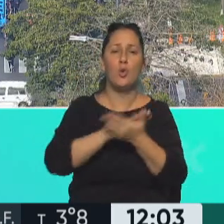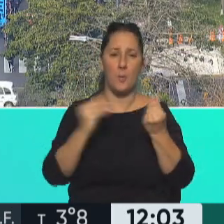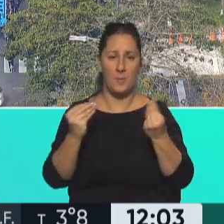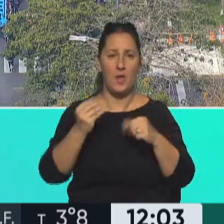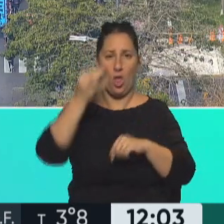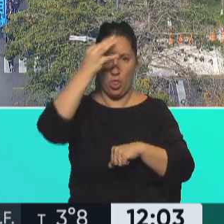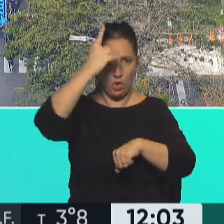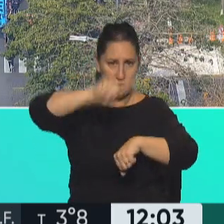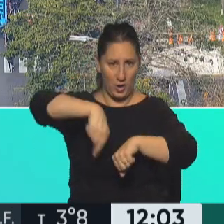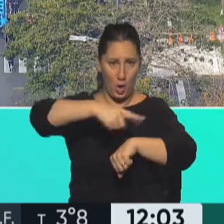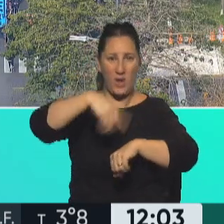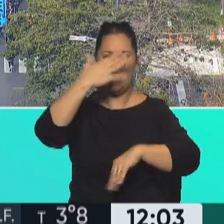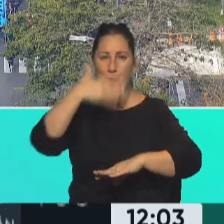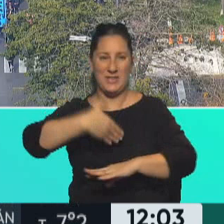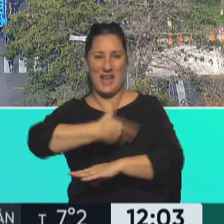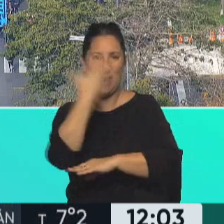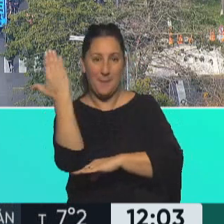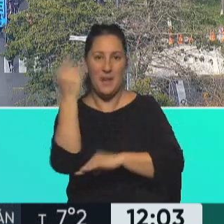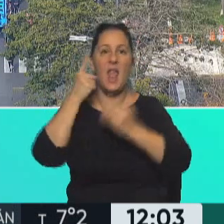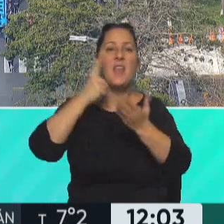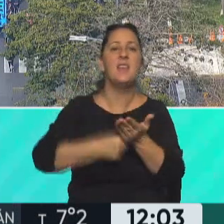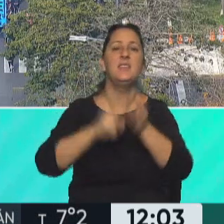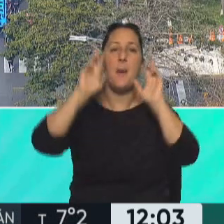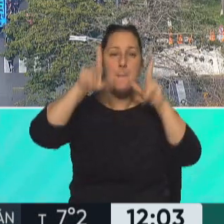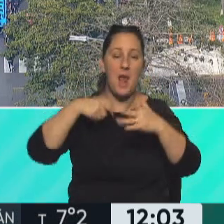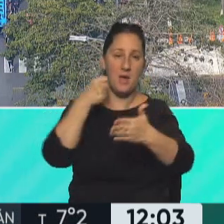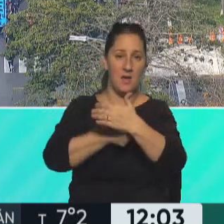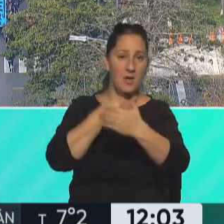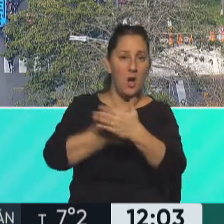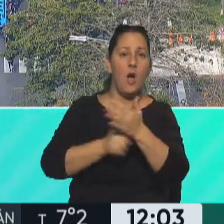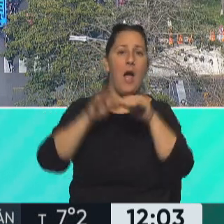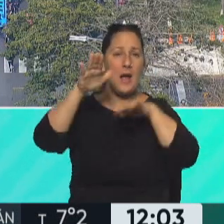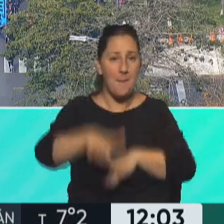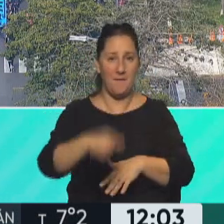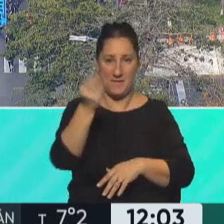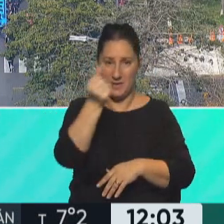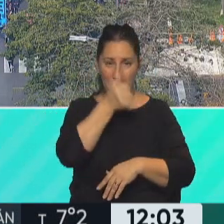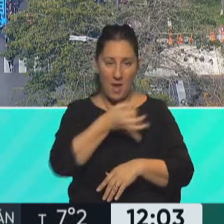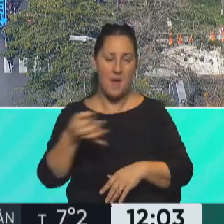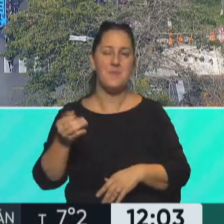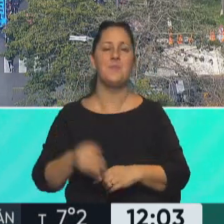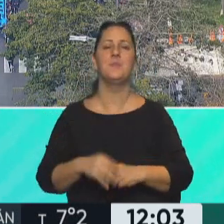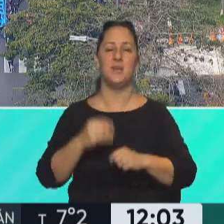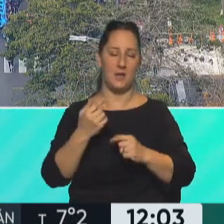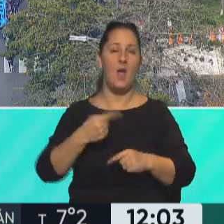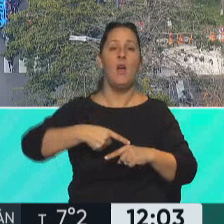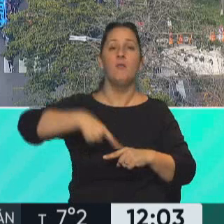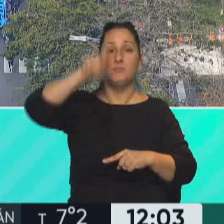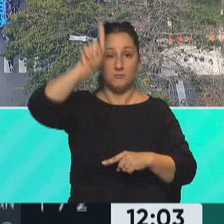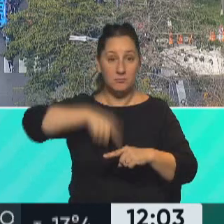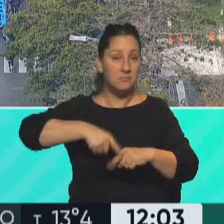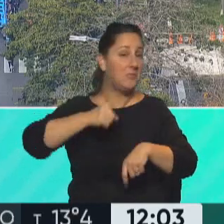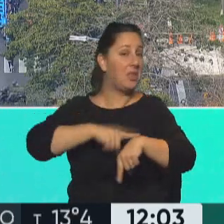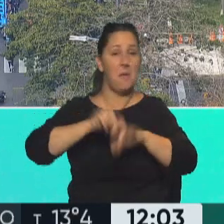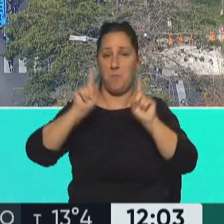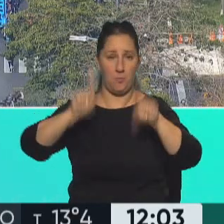12 horas y ahí van a tener una asamblea y van a decidir si el plan de lucha continúa con una campe durante el fin de semana también. La jornada es por tiempo